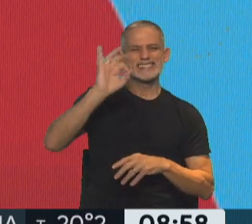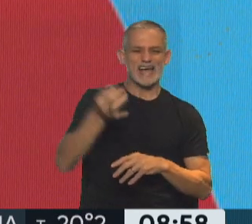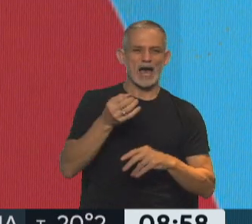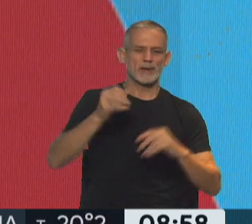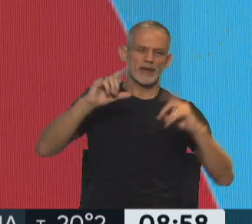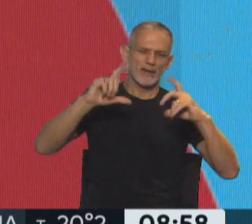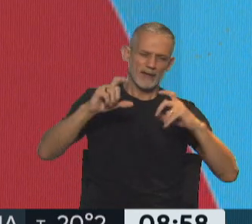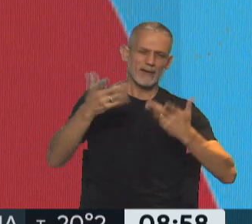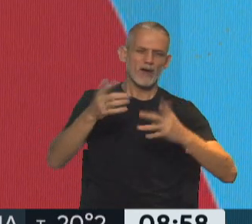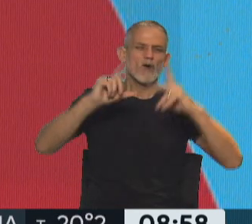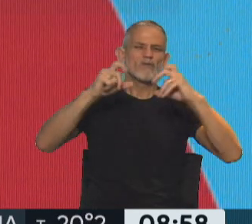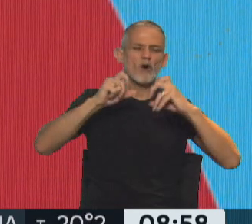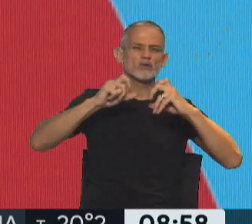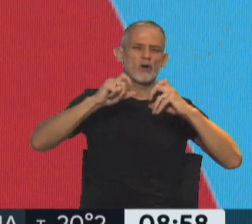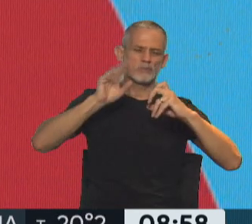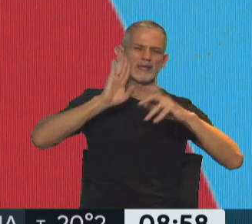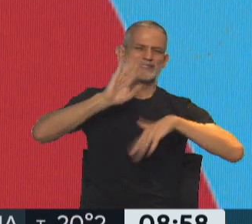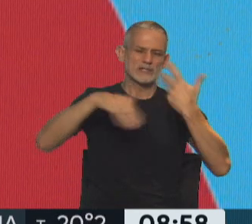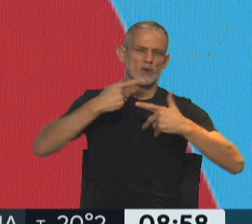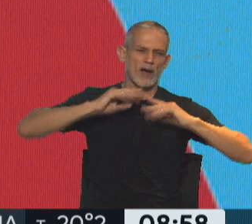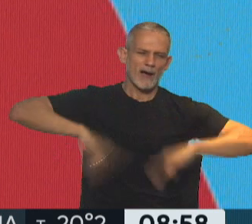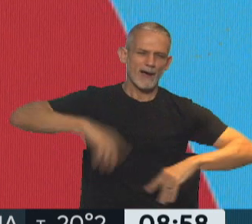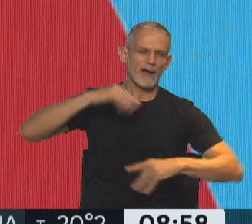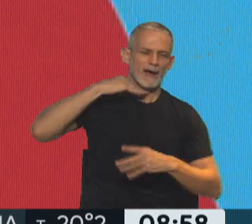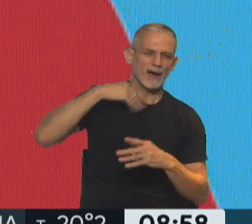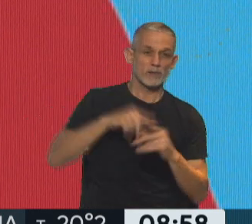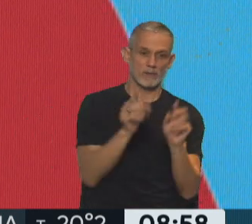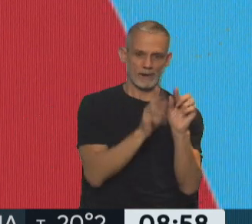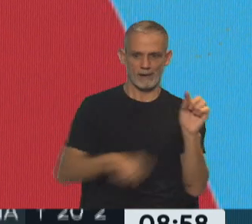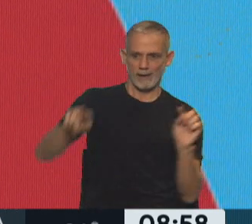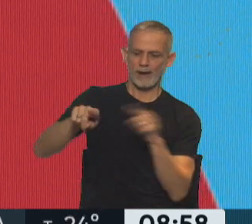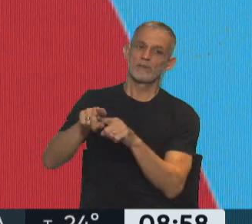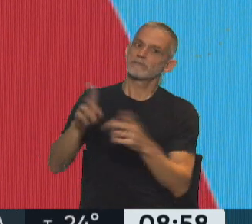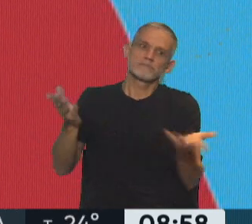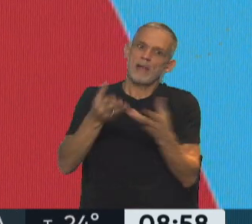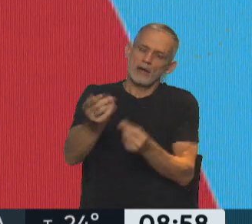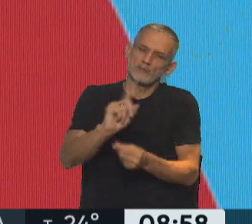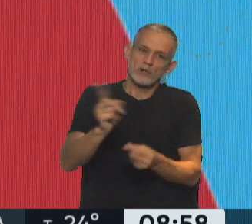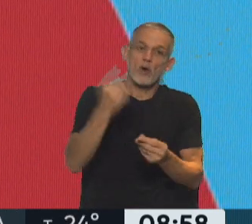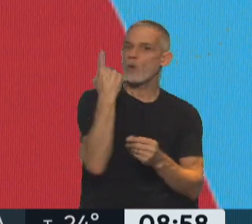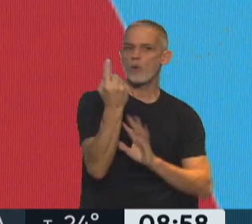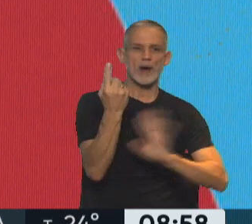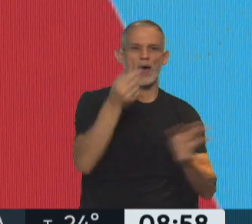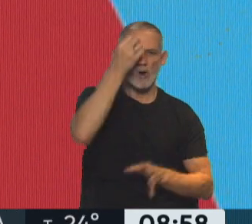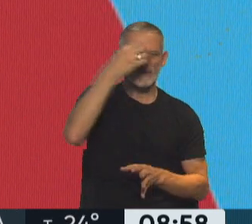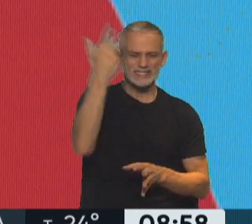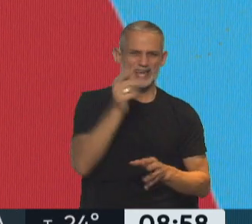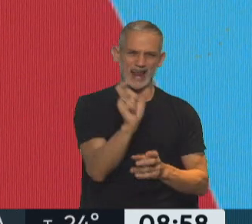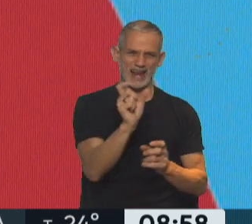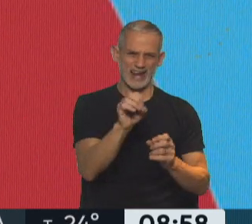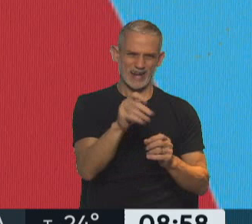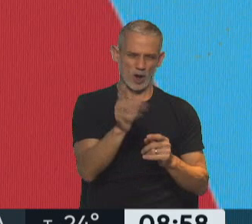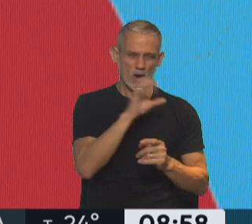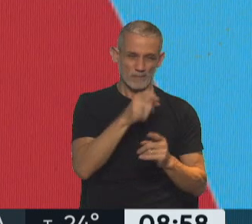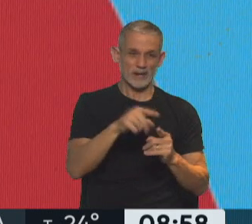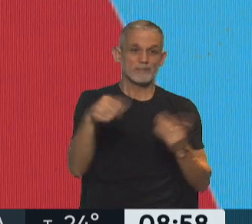sexual. Y estar muy atento a los chicos no tengan cuentas paralelas porque ahí no pueden ayudar. Y además puede ser considerado quizás